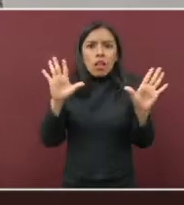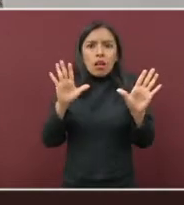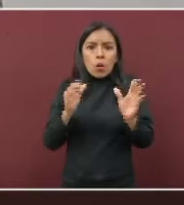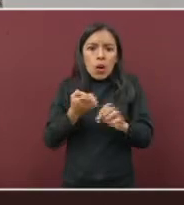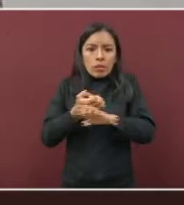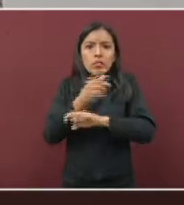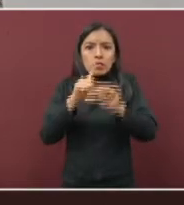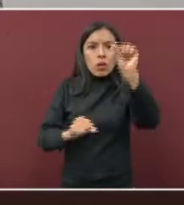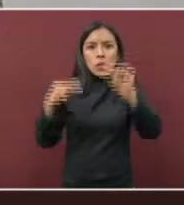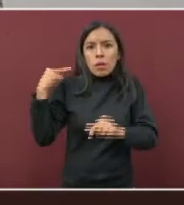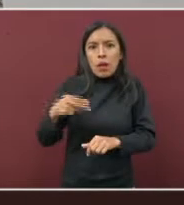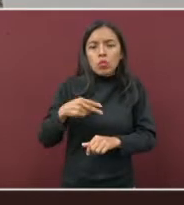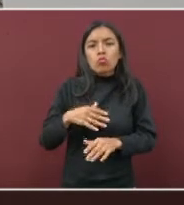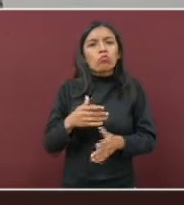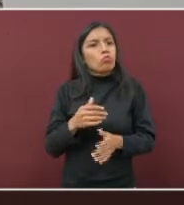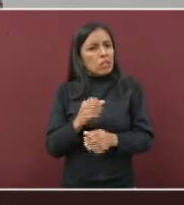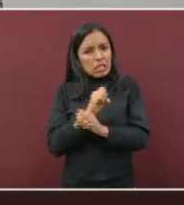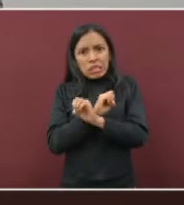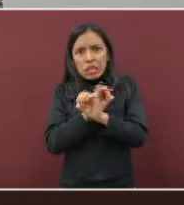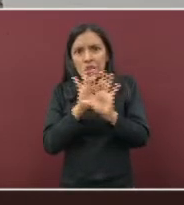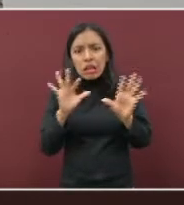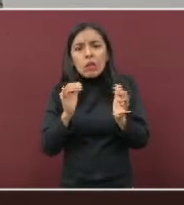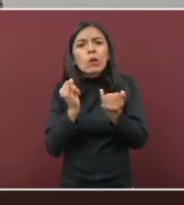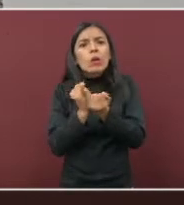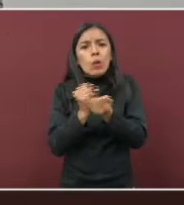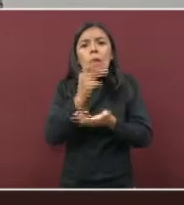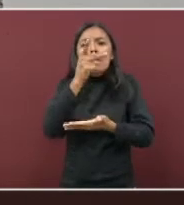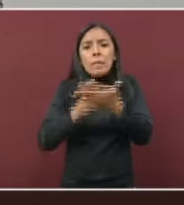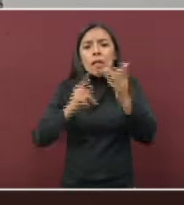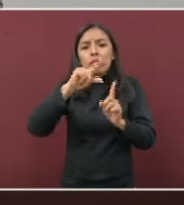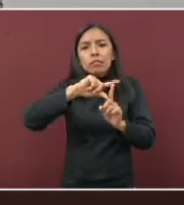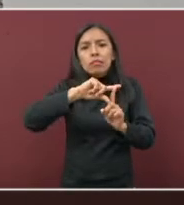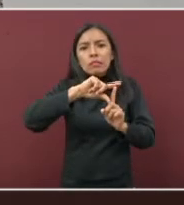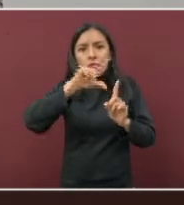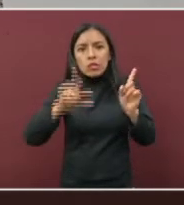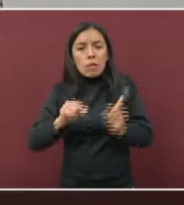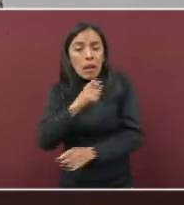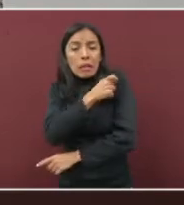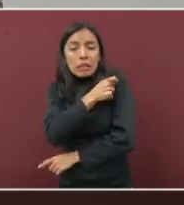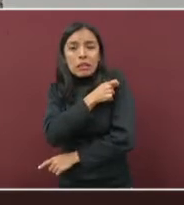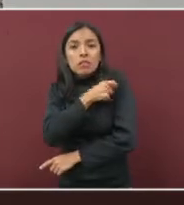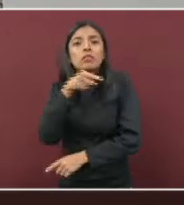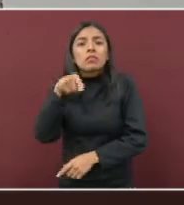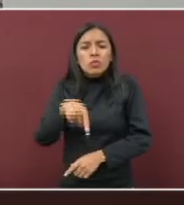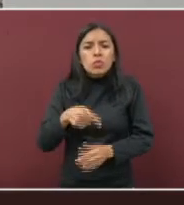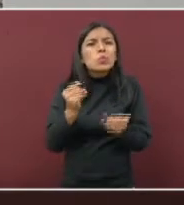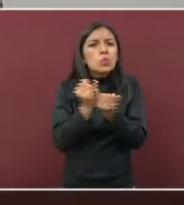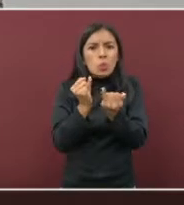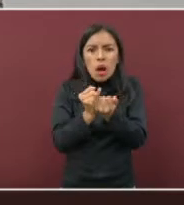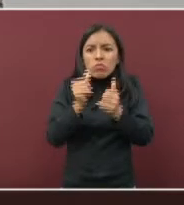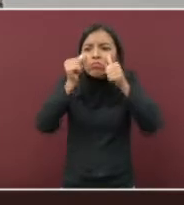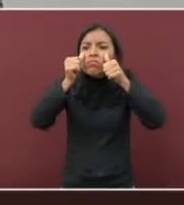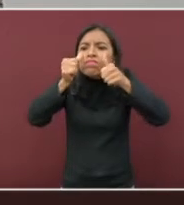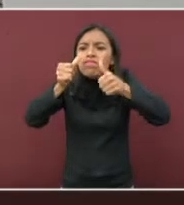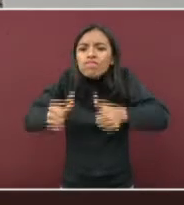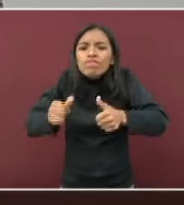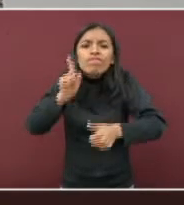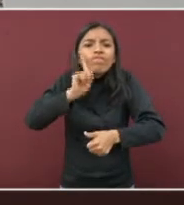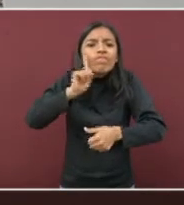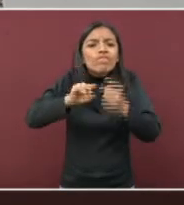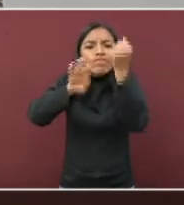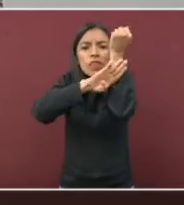el plan de vacunación se adaptó para brindarles una atención óptima a las mujeres